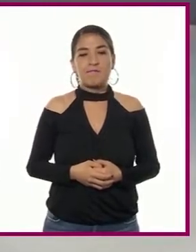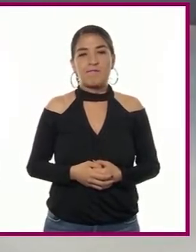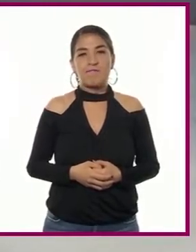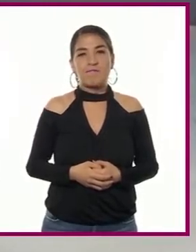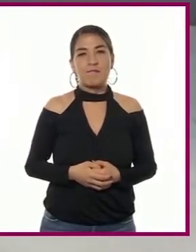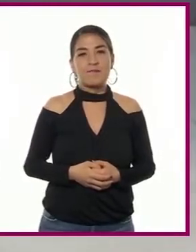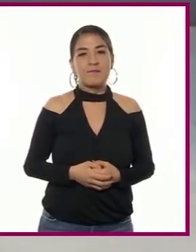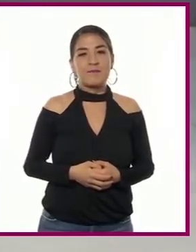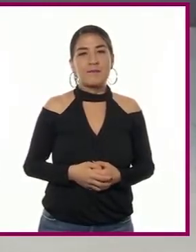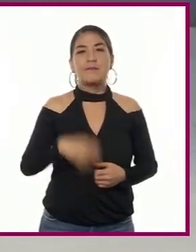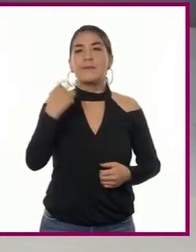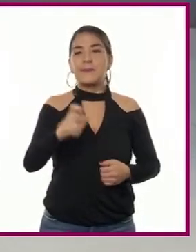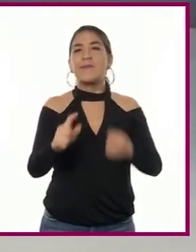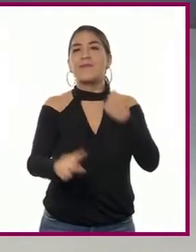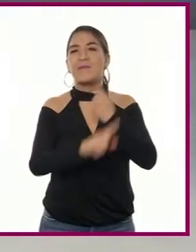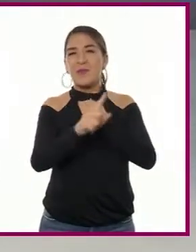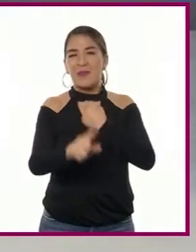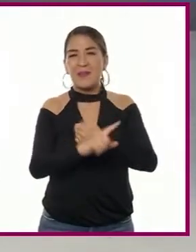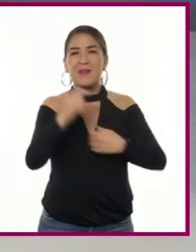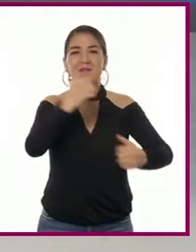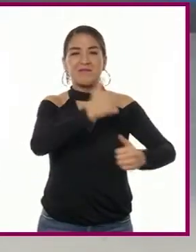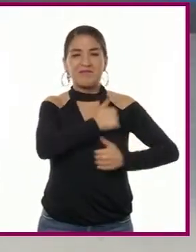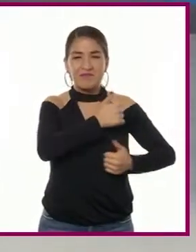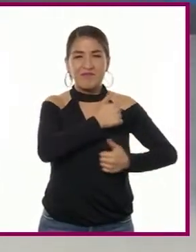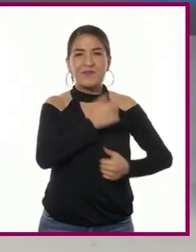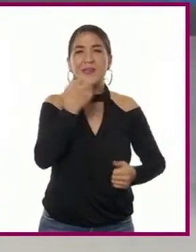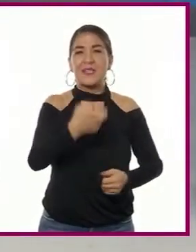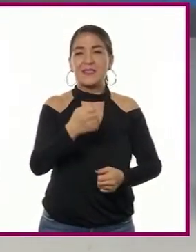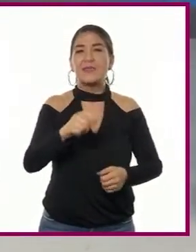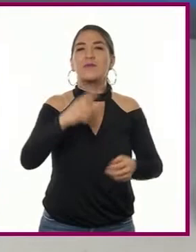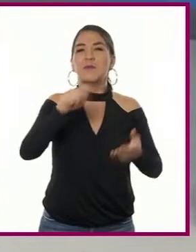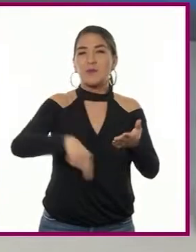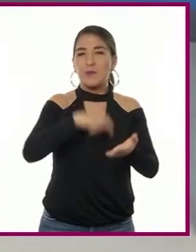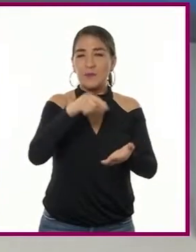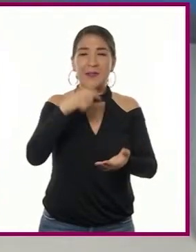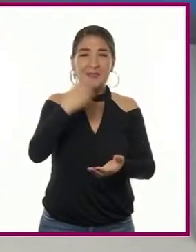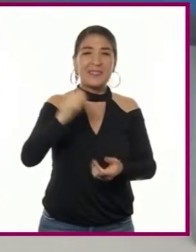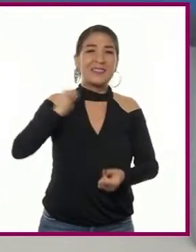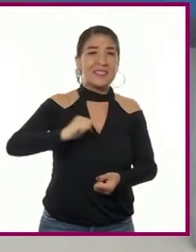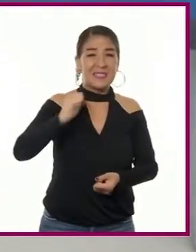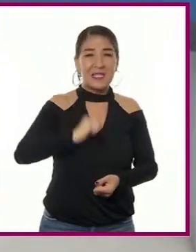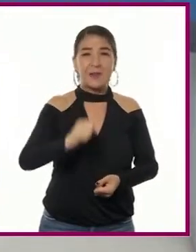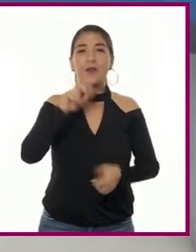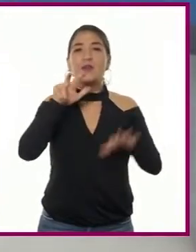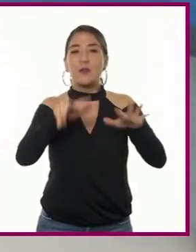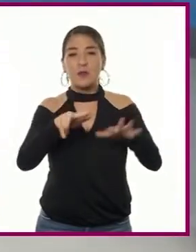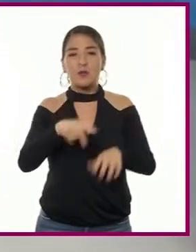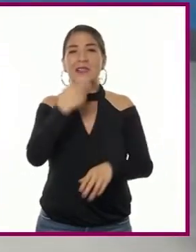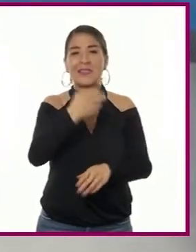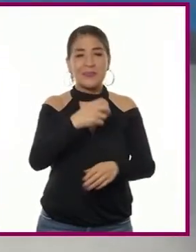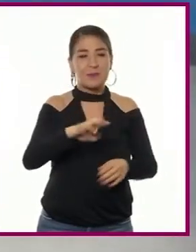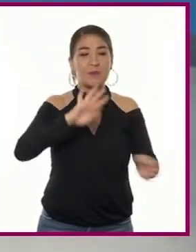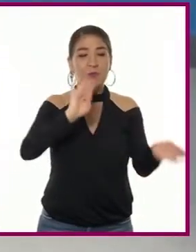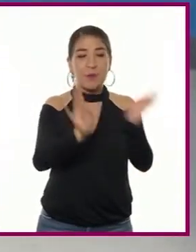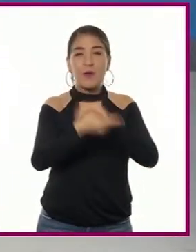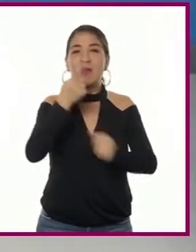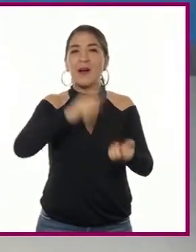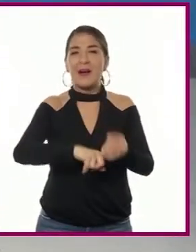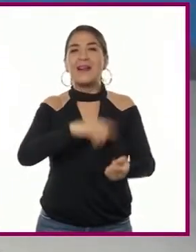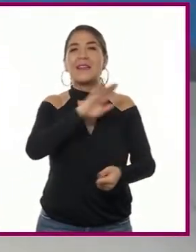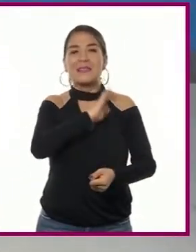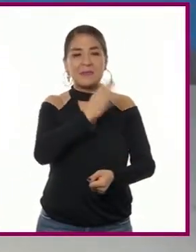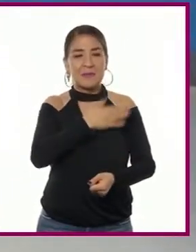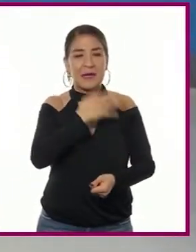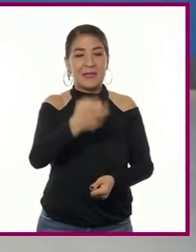La serie de conflictos militares del siglo XVIII en el mundo español comenzó con la guerra de sucesión librada entre